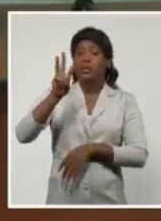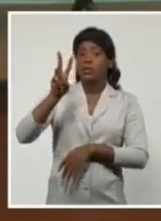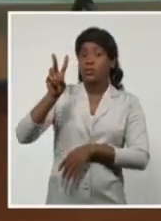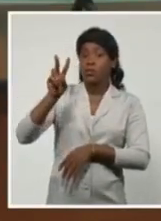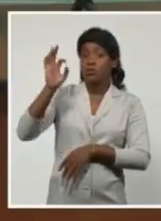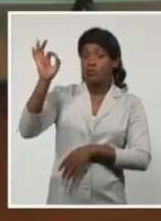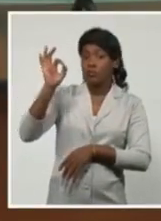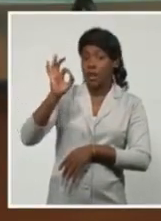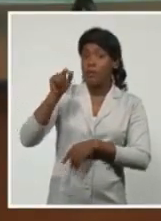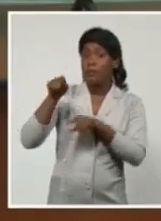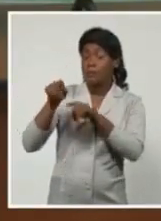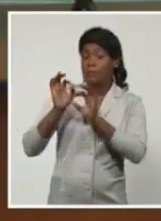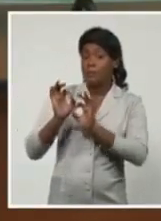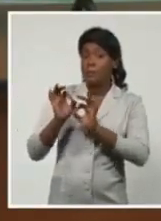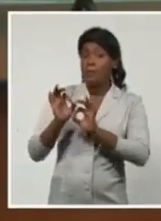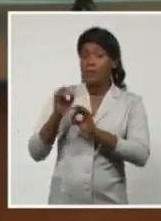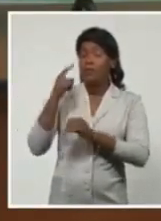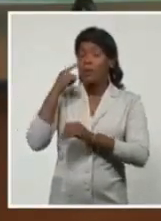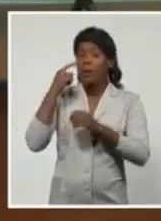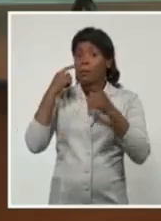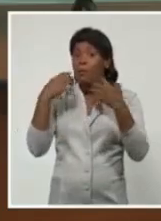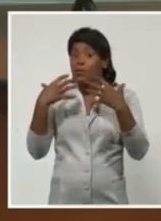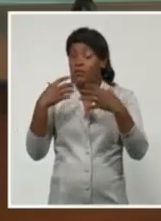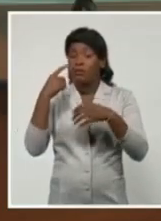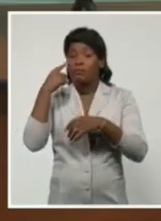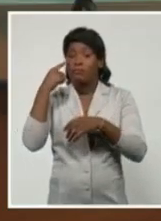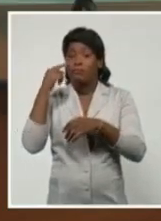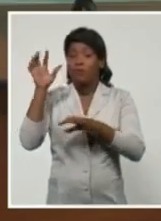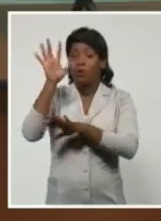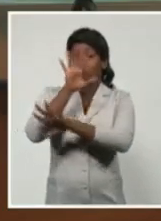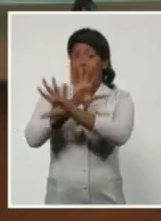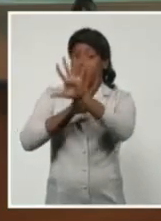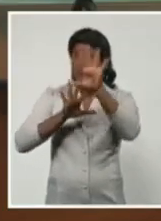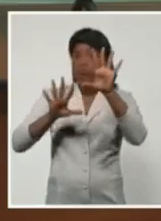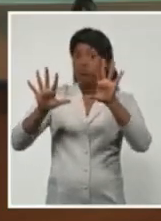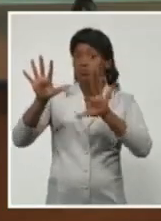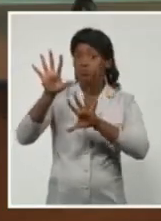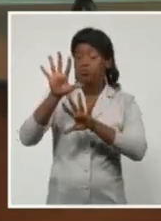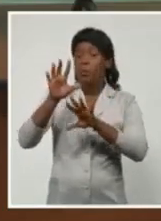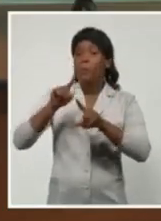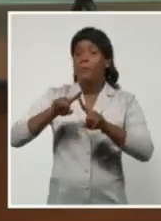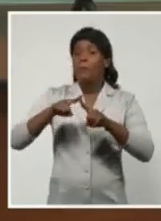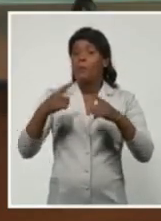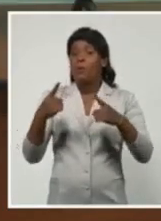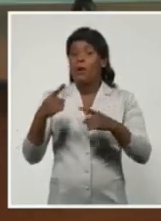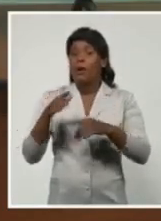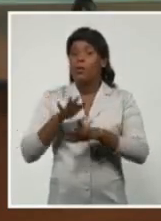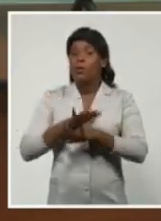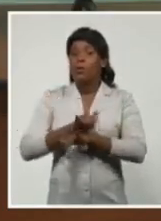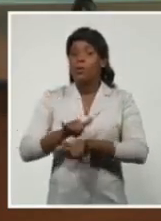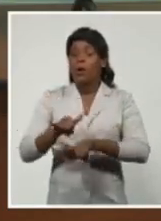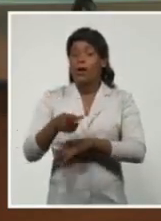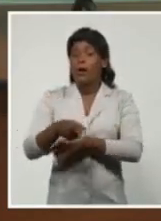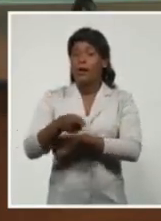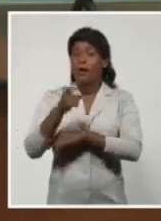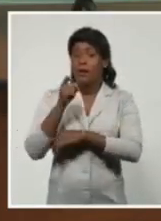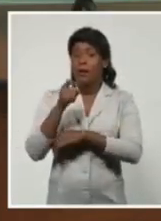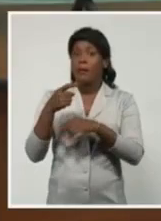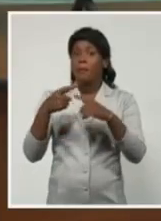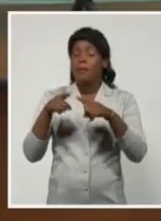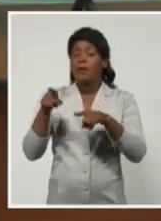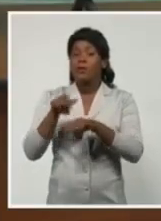marina, son muy importantes porque le da energía. Claro, va rápido y eso hace que no pueda